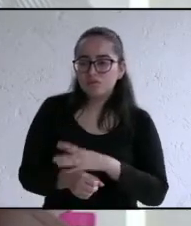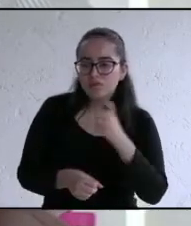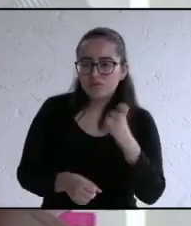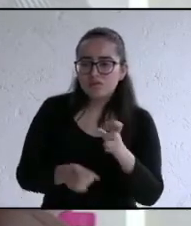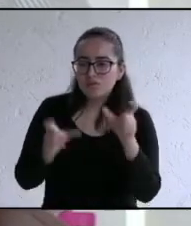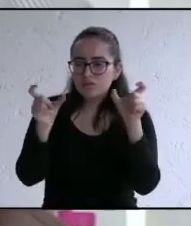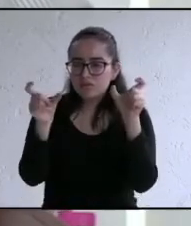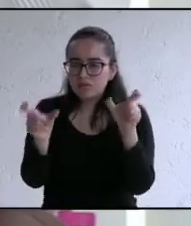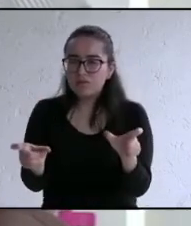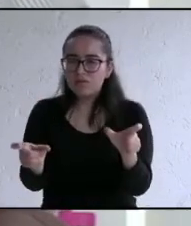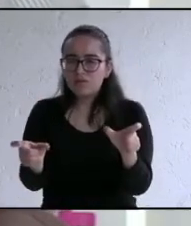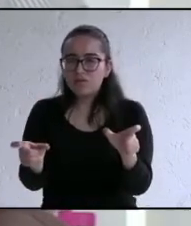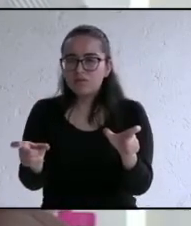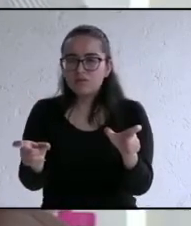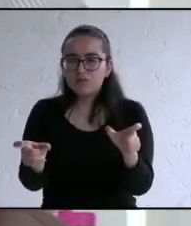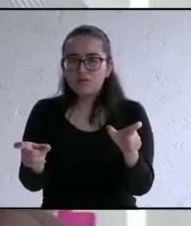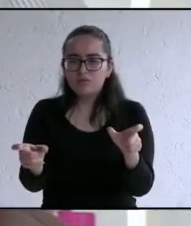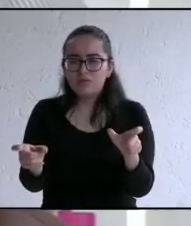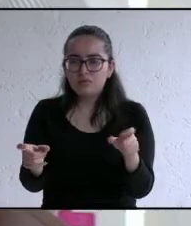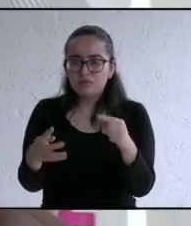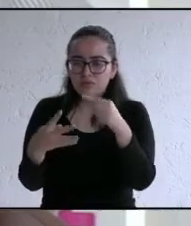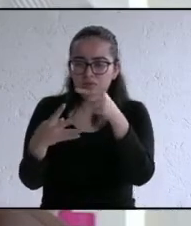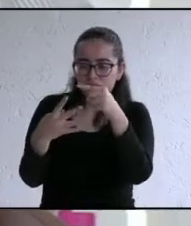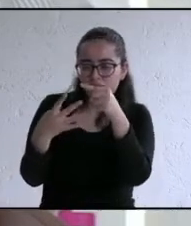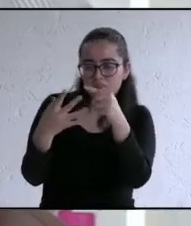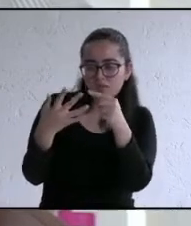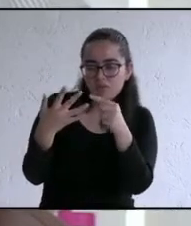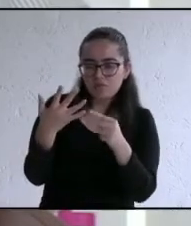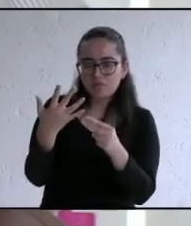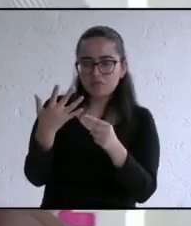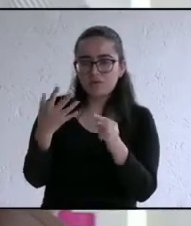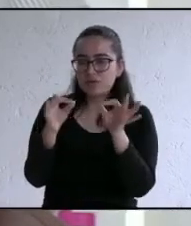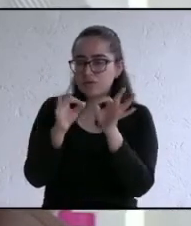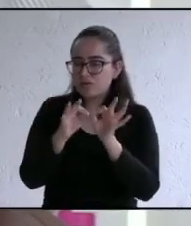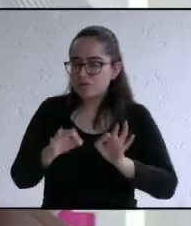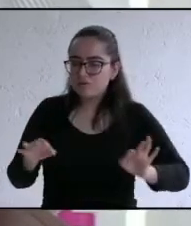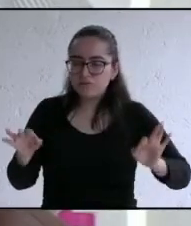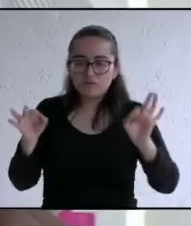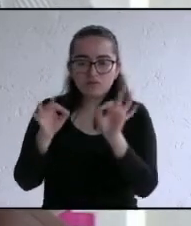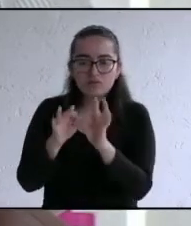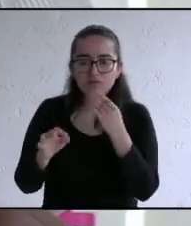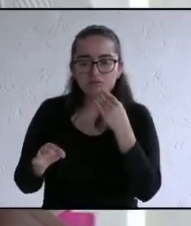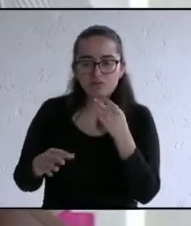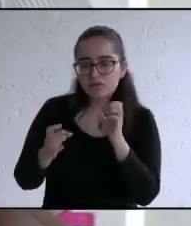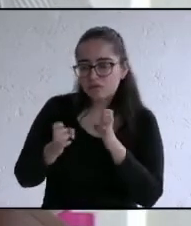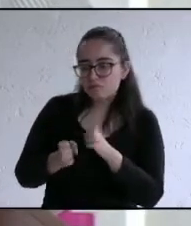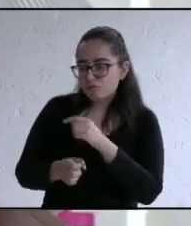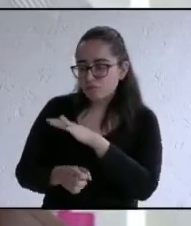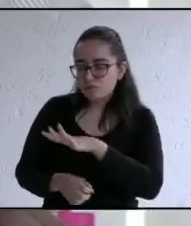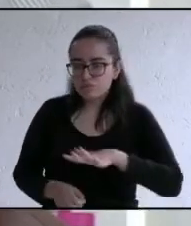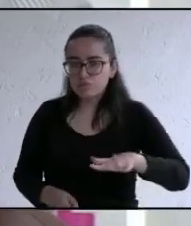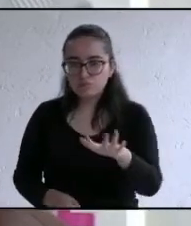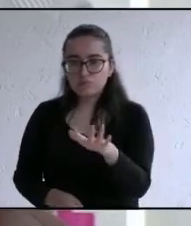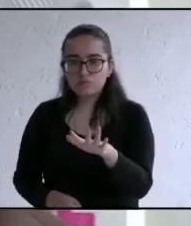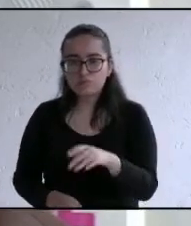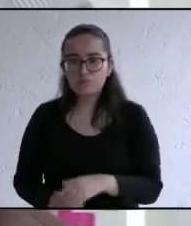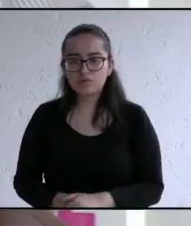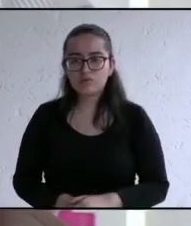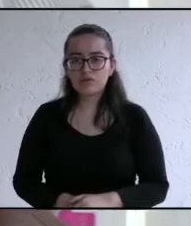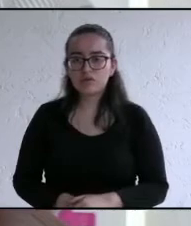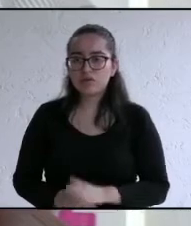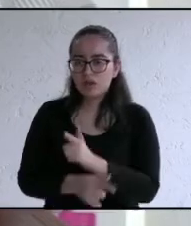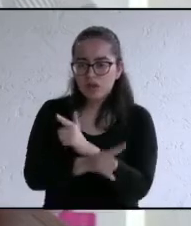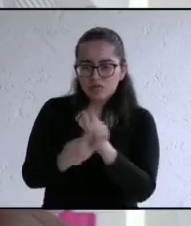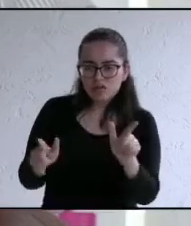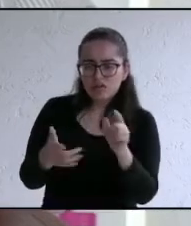pública constituye una parte fundamental del bienestar social y debe de garantizar las libertades y